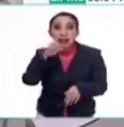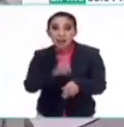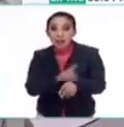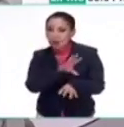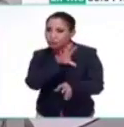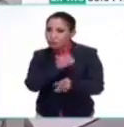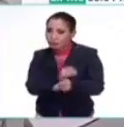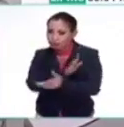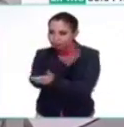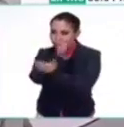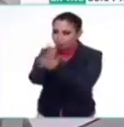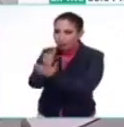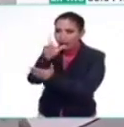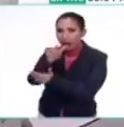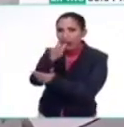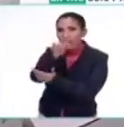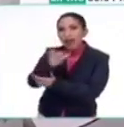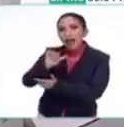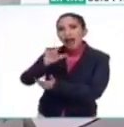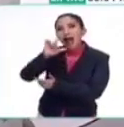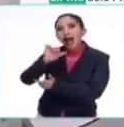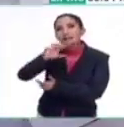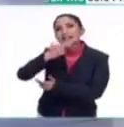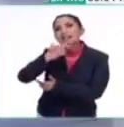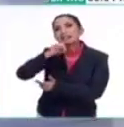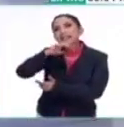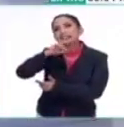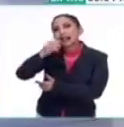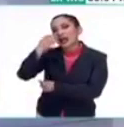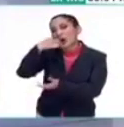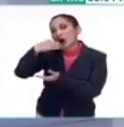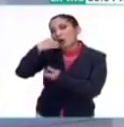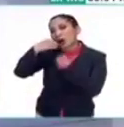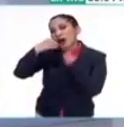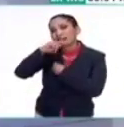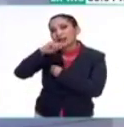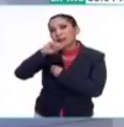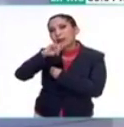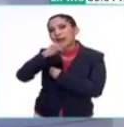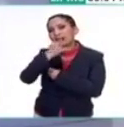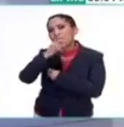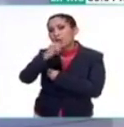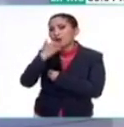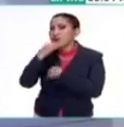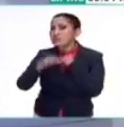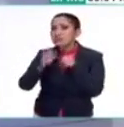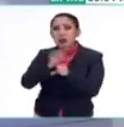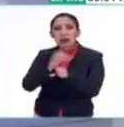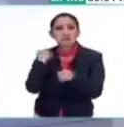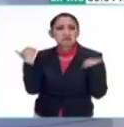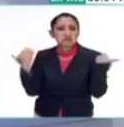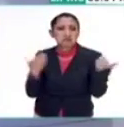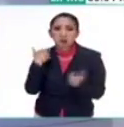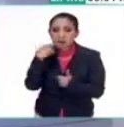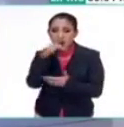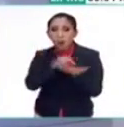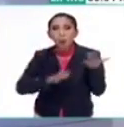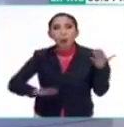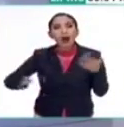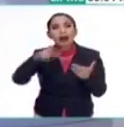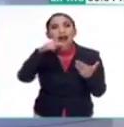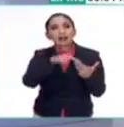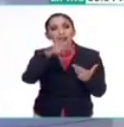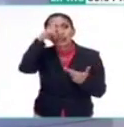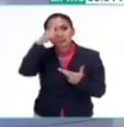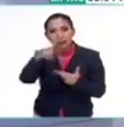completo, pasen a la laguna, de Alchichica y Coman en Tepeyahualco y se pasa un muy buen fin de semana en esta región